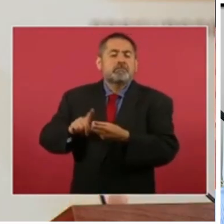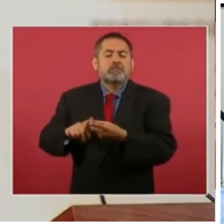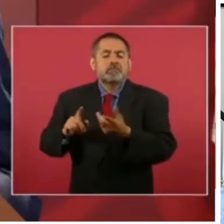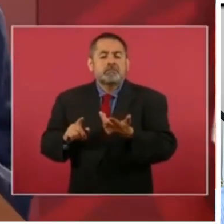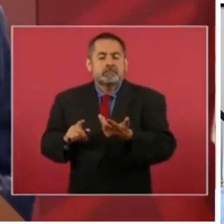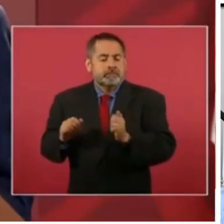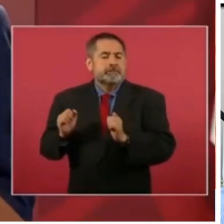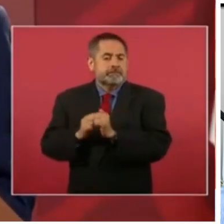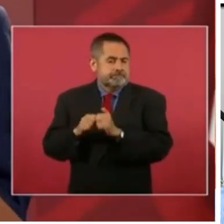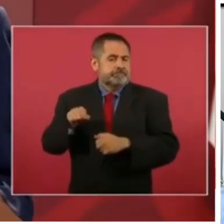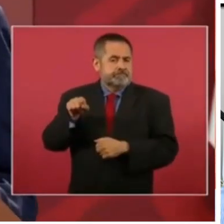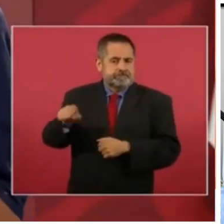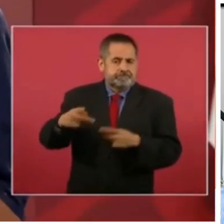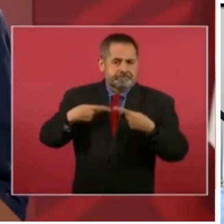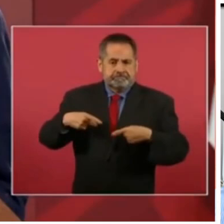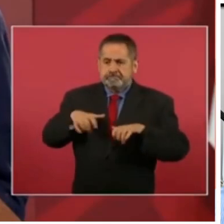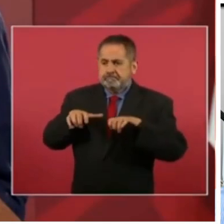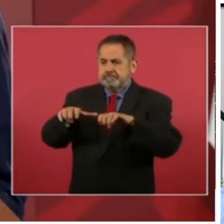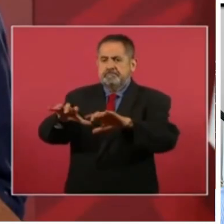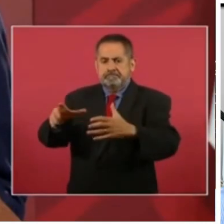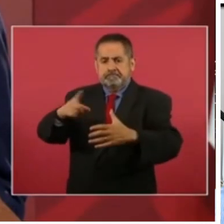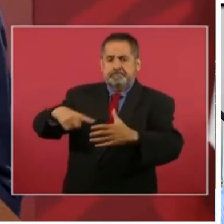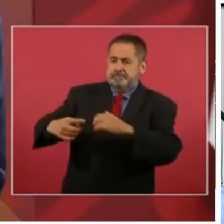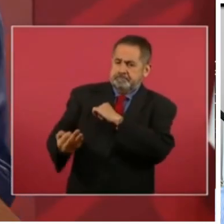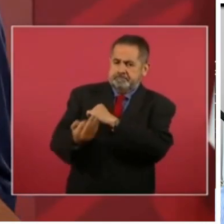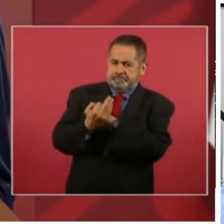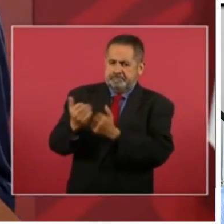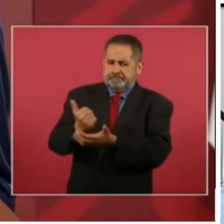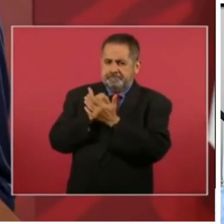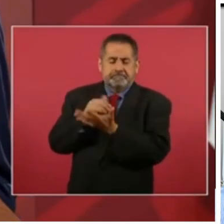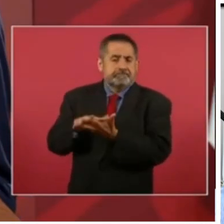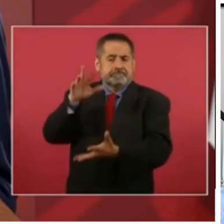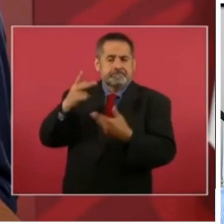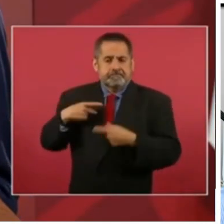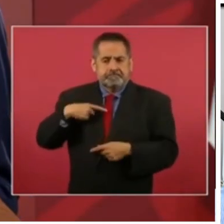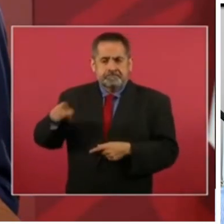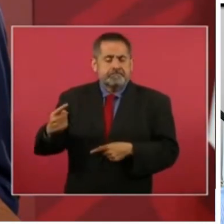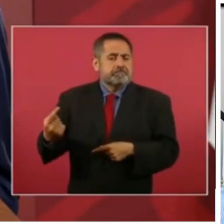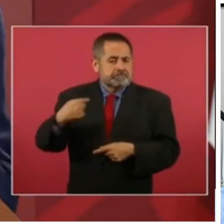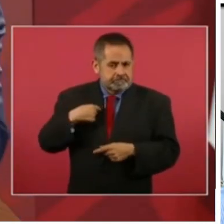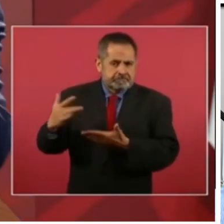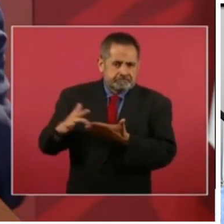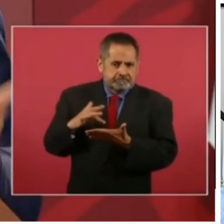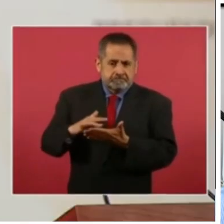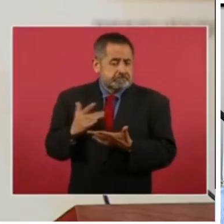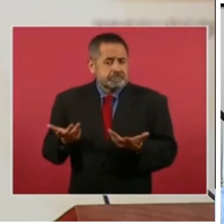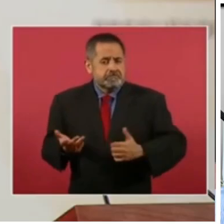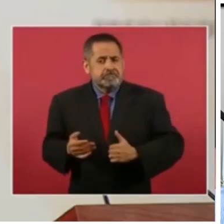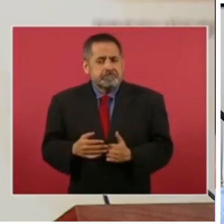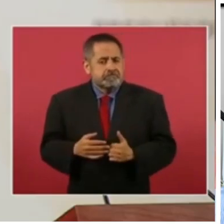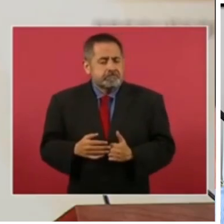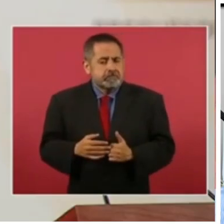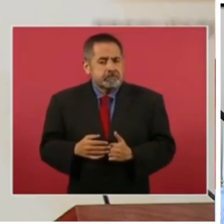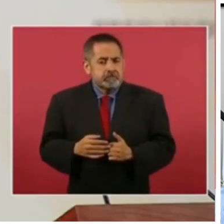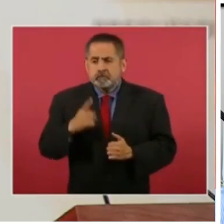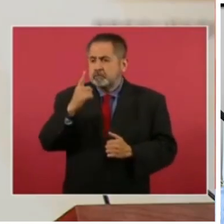con el pueblo con la mayoría del pueblo aquí uno